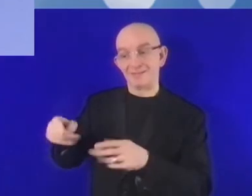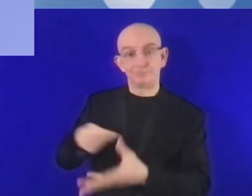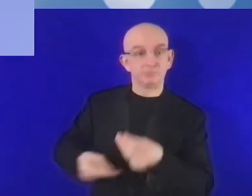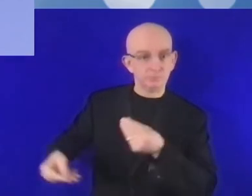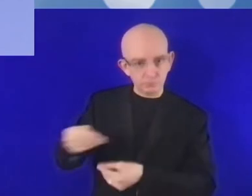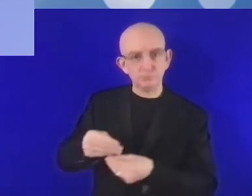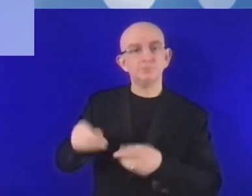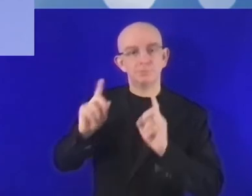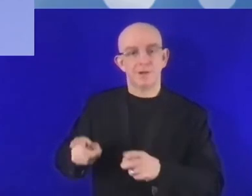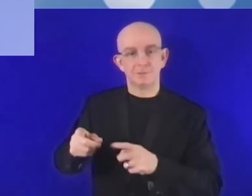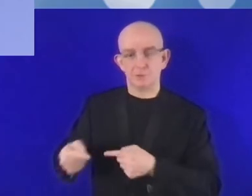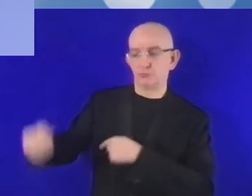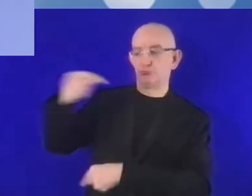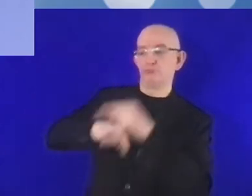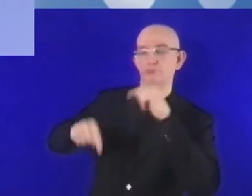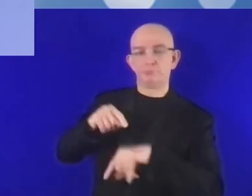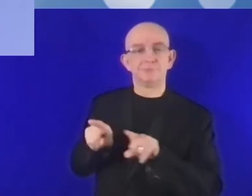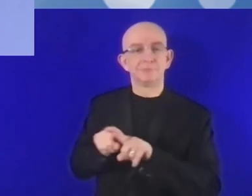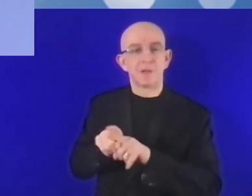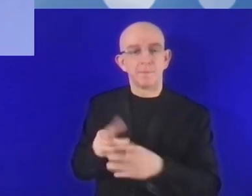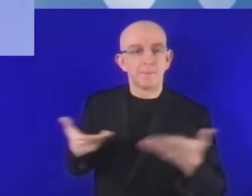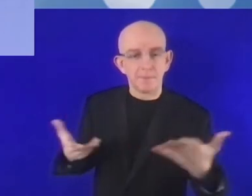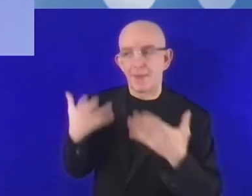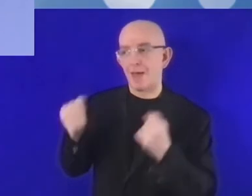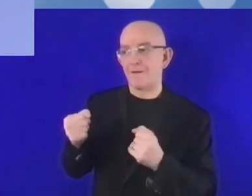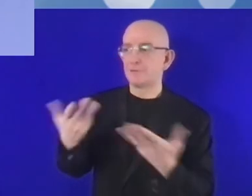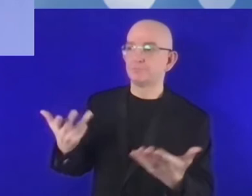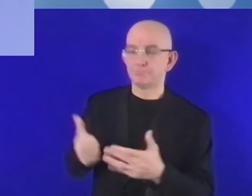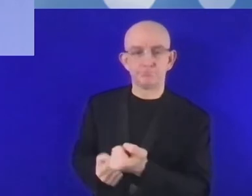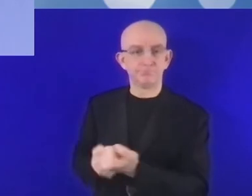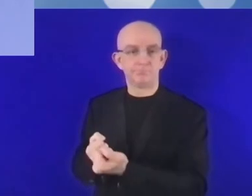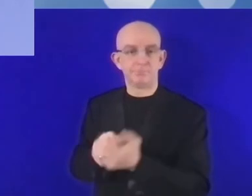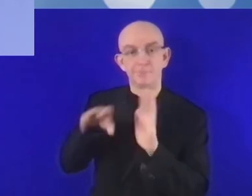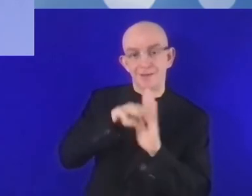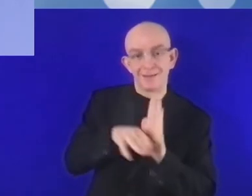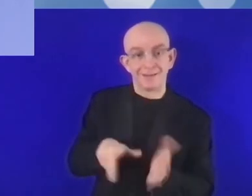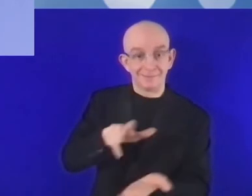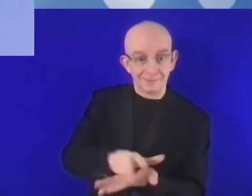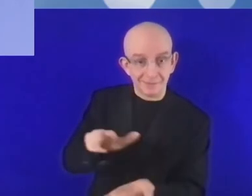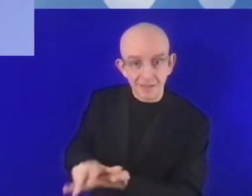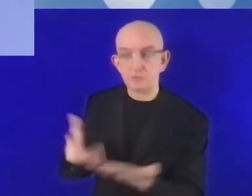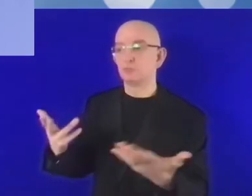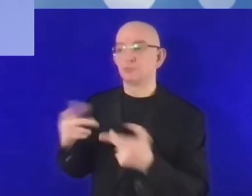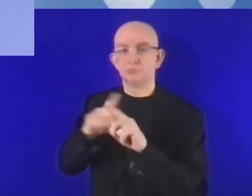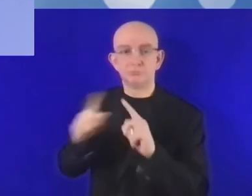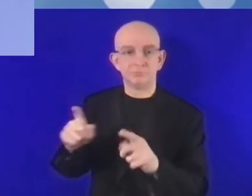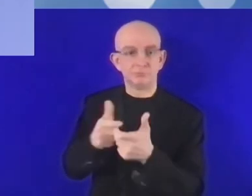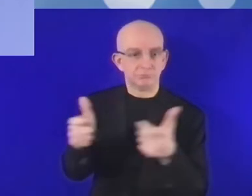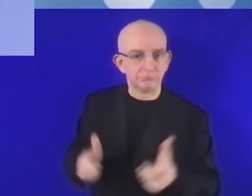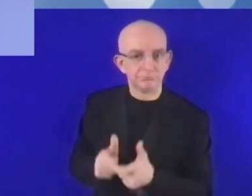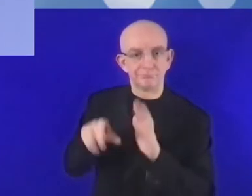creen con nosotros este nuevo espacio digital. Yo creo que necesitamos nueva